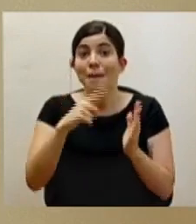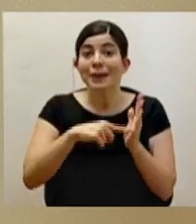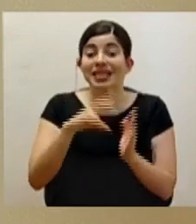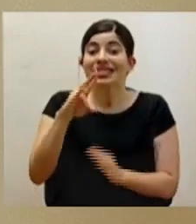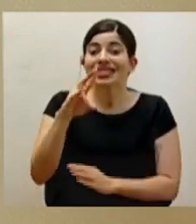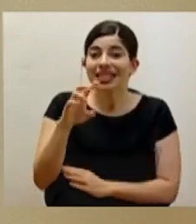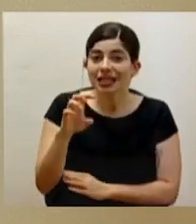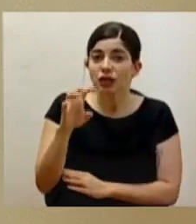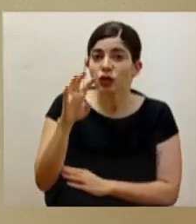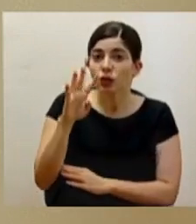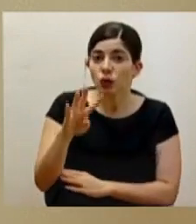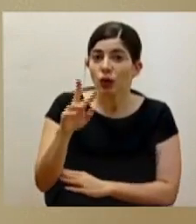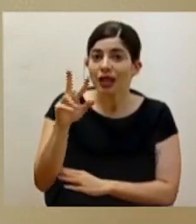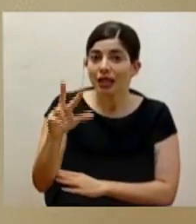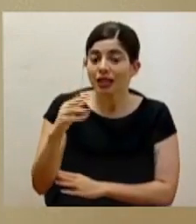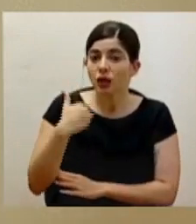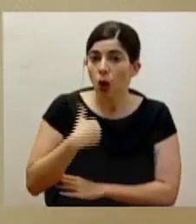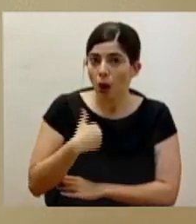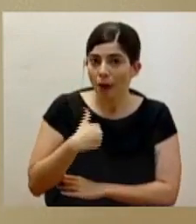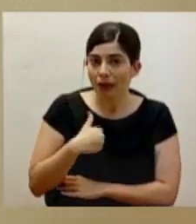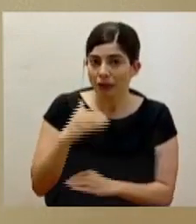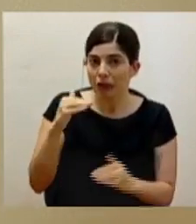.743 hombres.